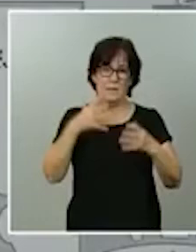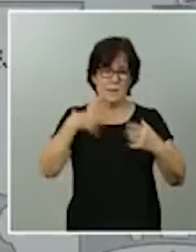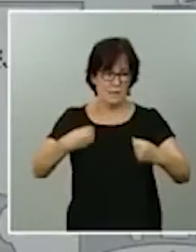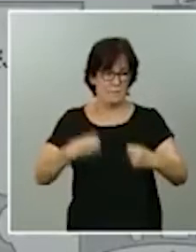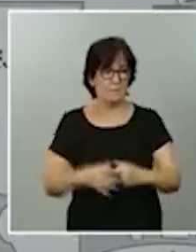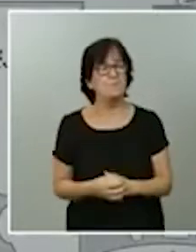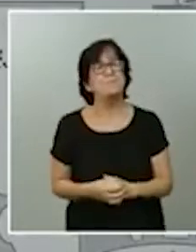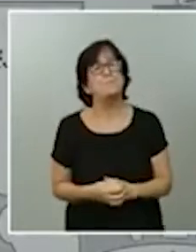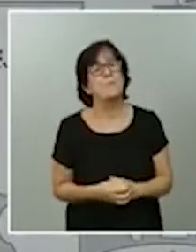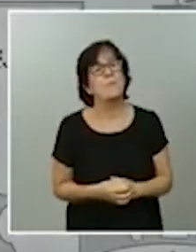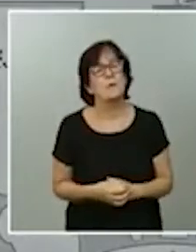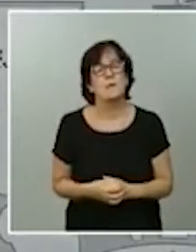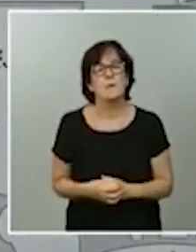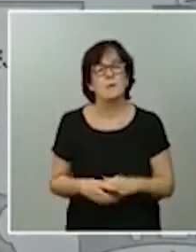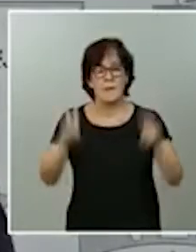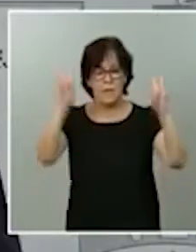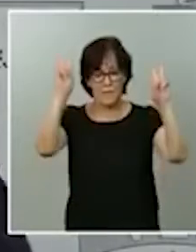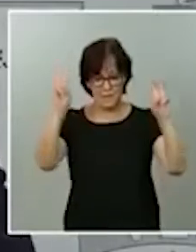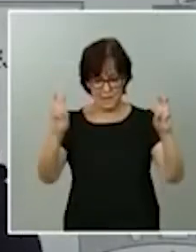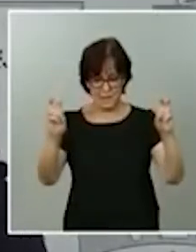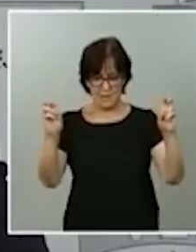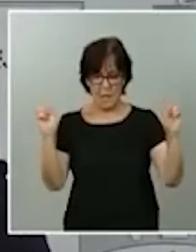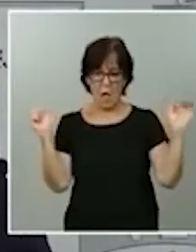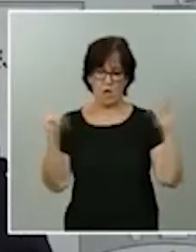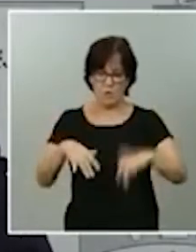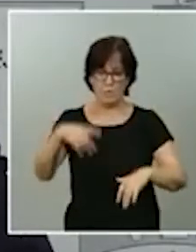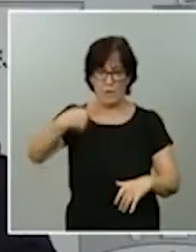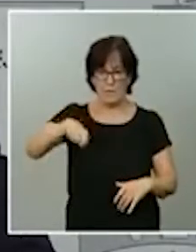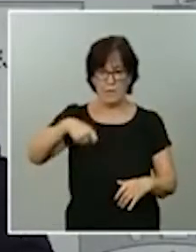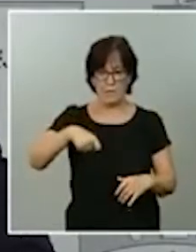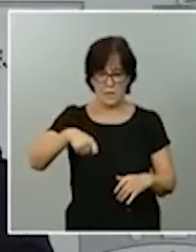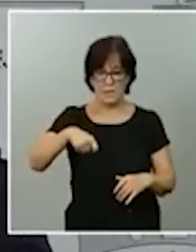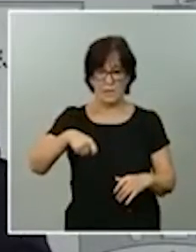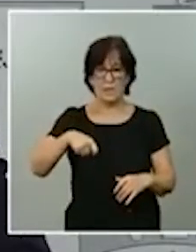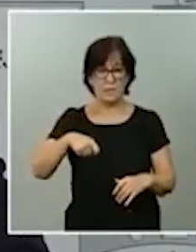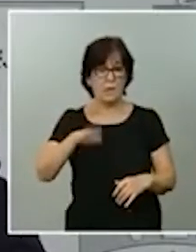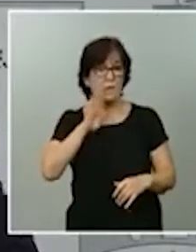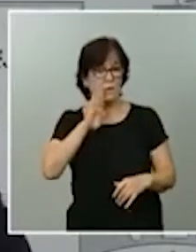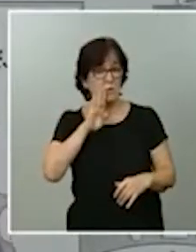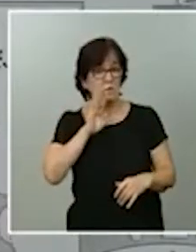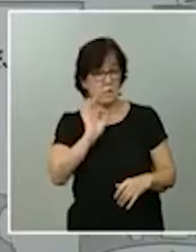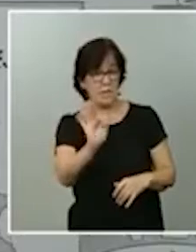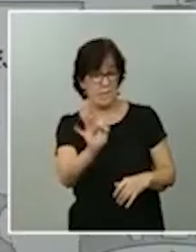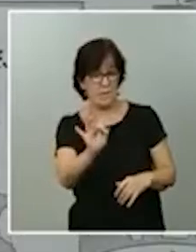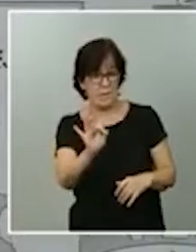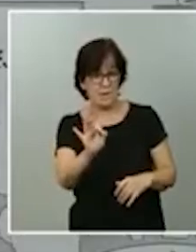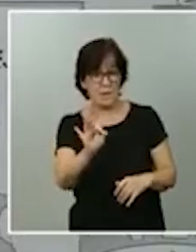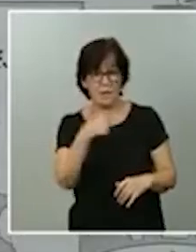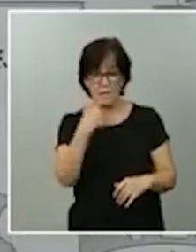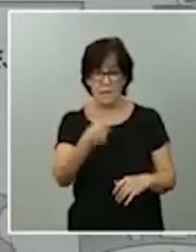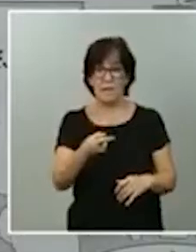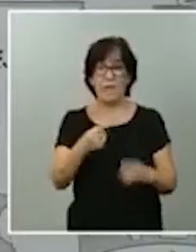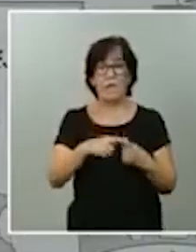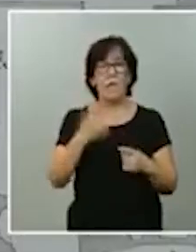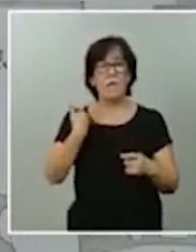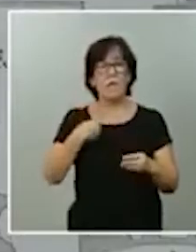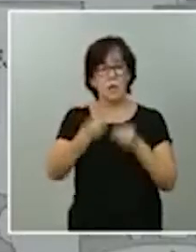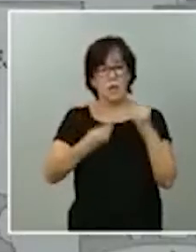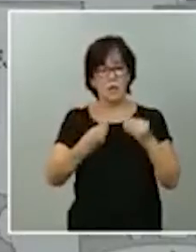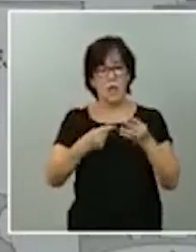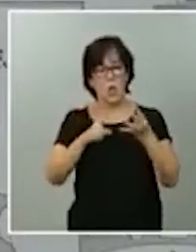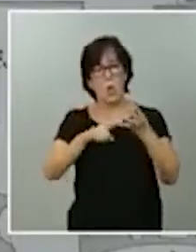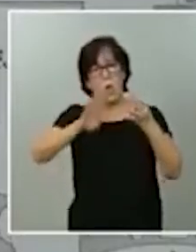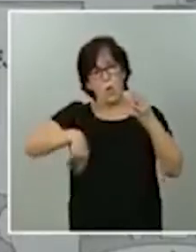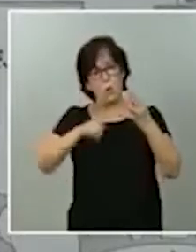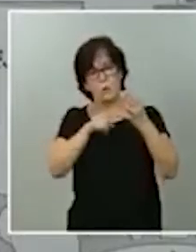Respecto a la conferencia de presidentes, bien, efectivamente, como usted indica, Fernando, teníamos prevista hacerla o la última semana de agosto